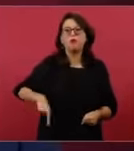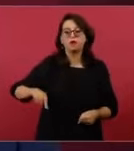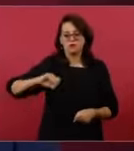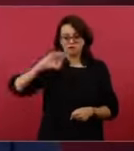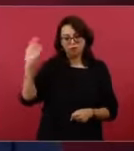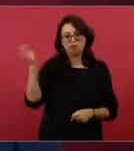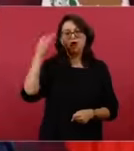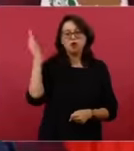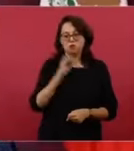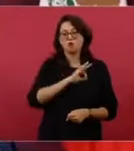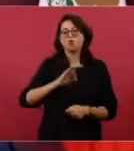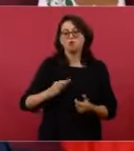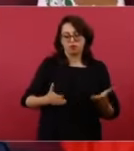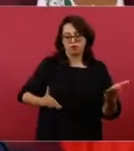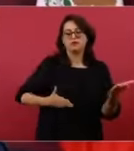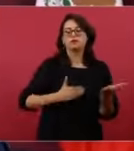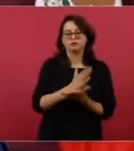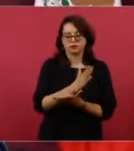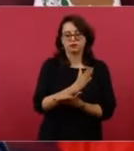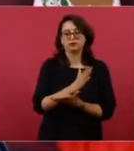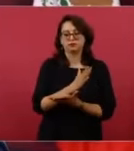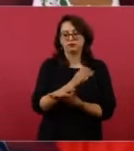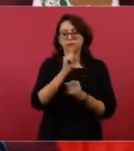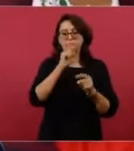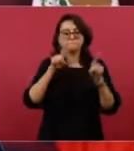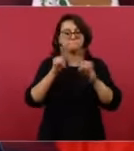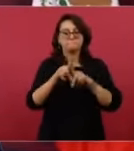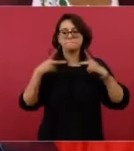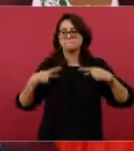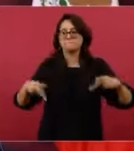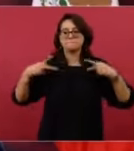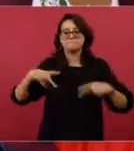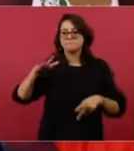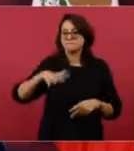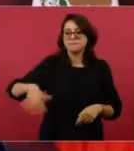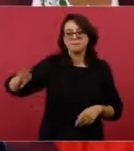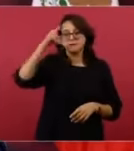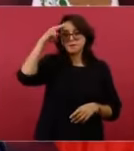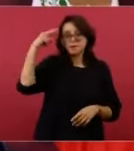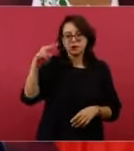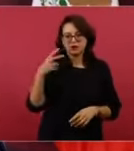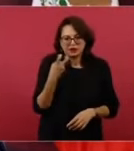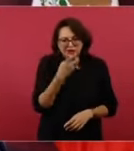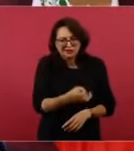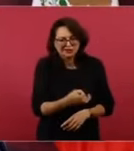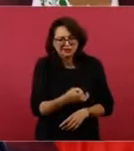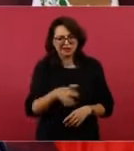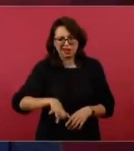con todos los mexicanos. No podemos permitir eso.